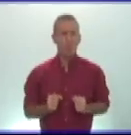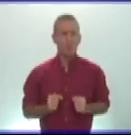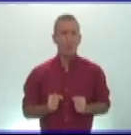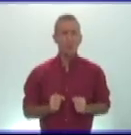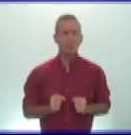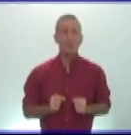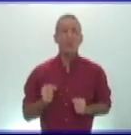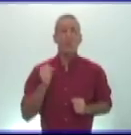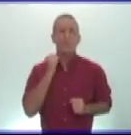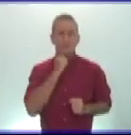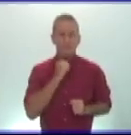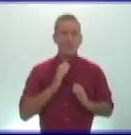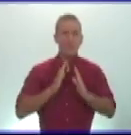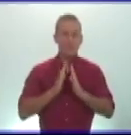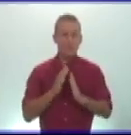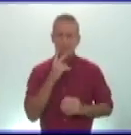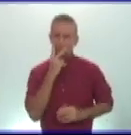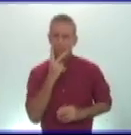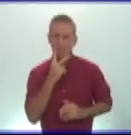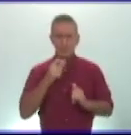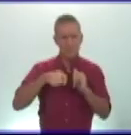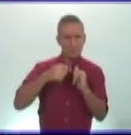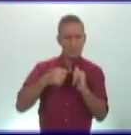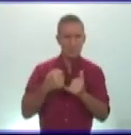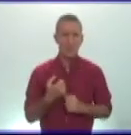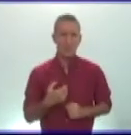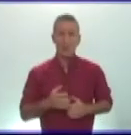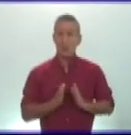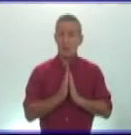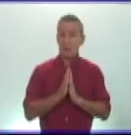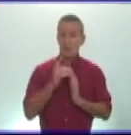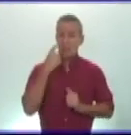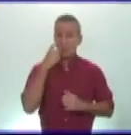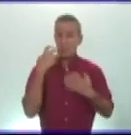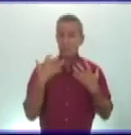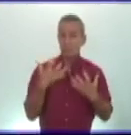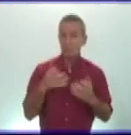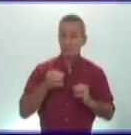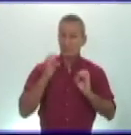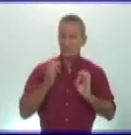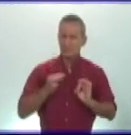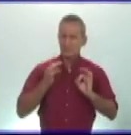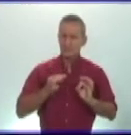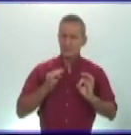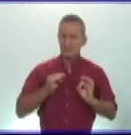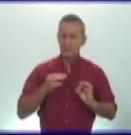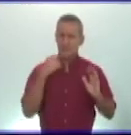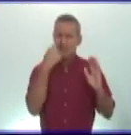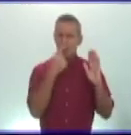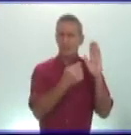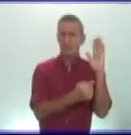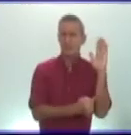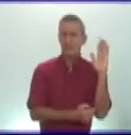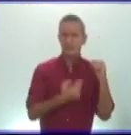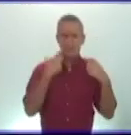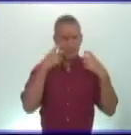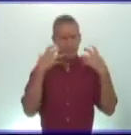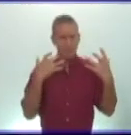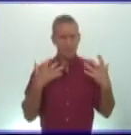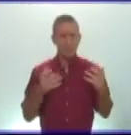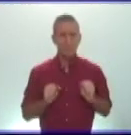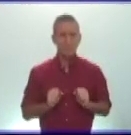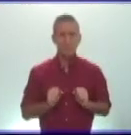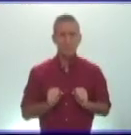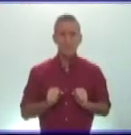ustedes vieron en el material cuando la religión fue importante y siempre lo ha sido una característica esencial y común de las